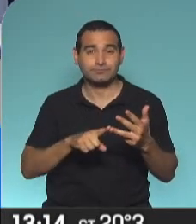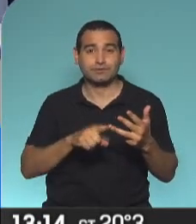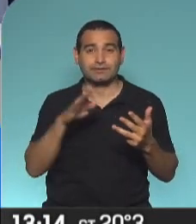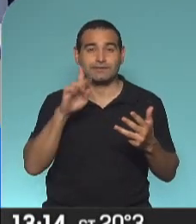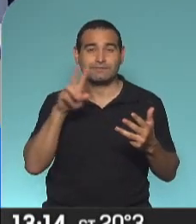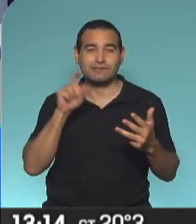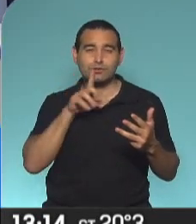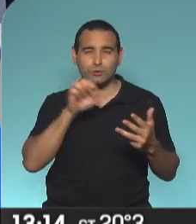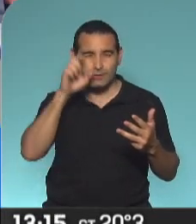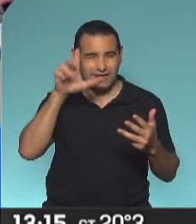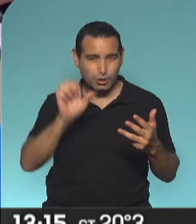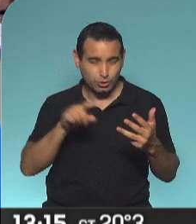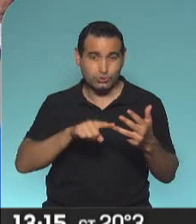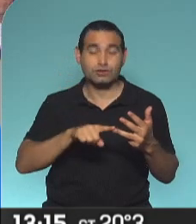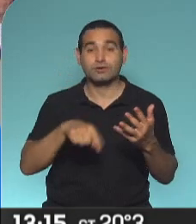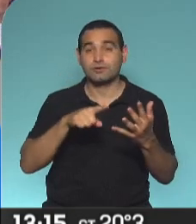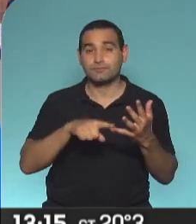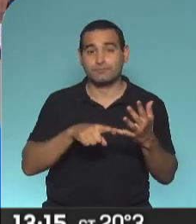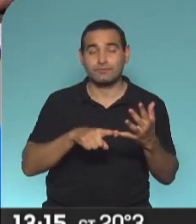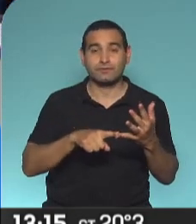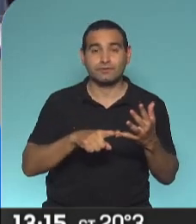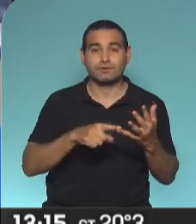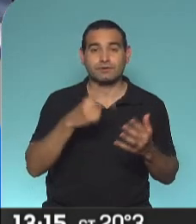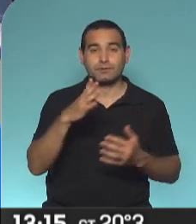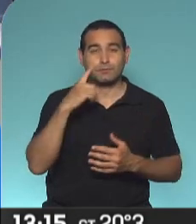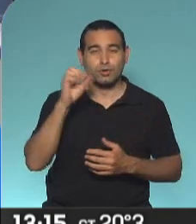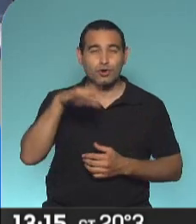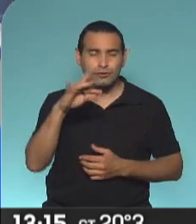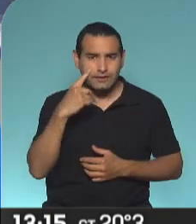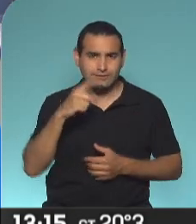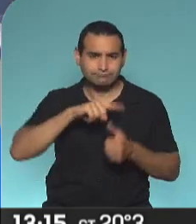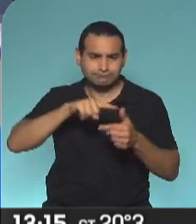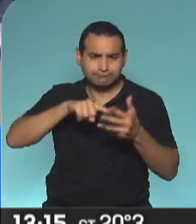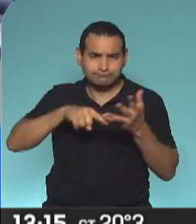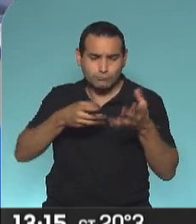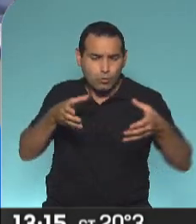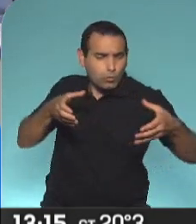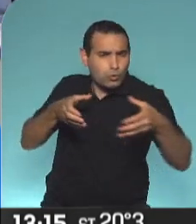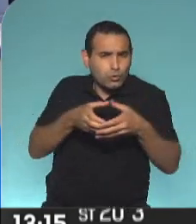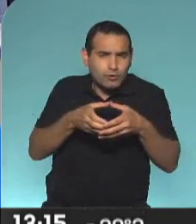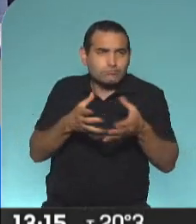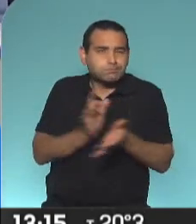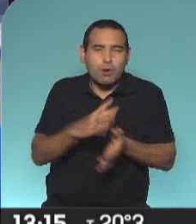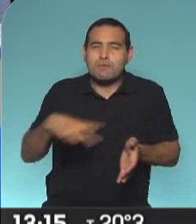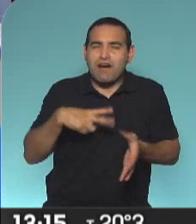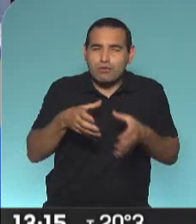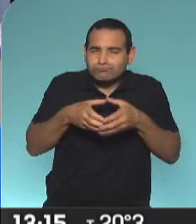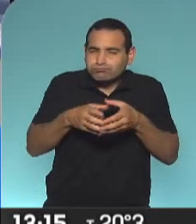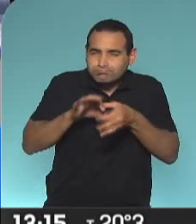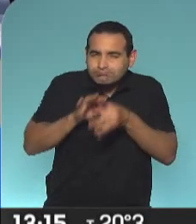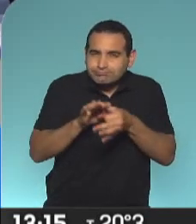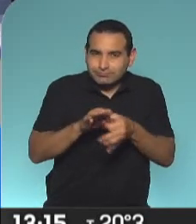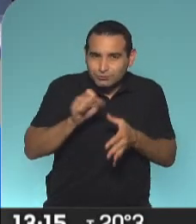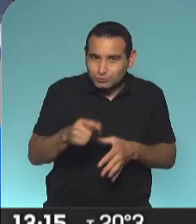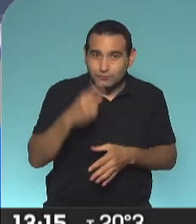Vitovelo, el secretario general de la Presidencia, por el vocero Juan Pablo Biondi. El círculo más íntimo que tiene Alberto Fernández en la Casa de